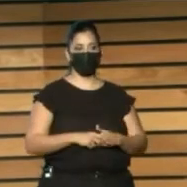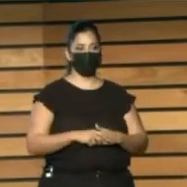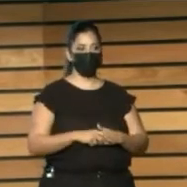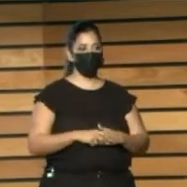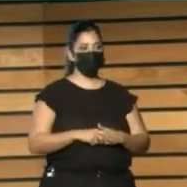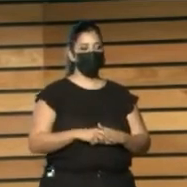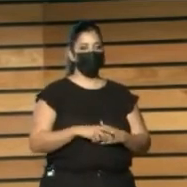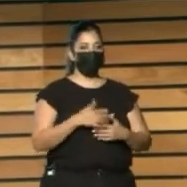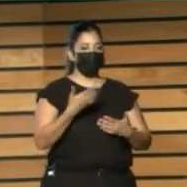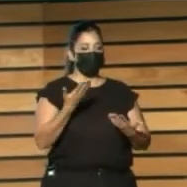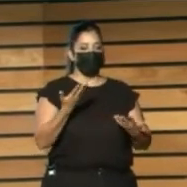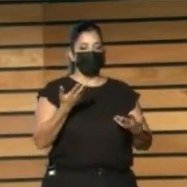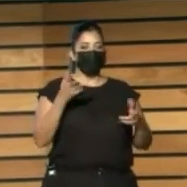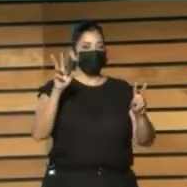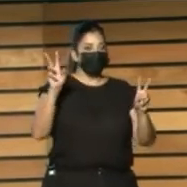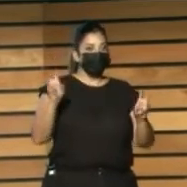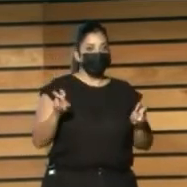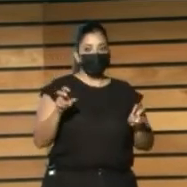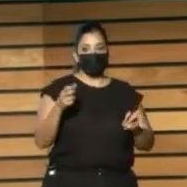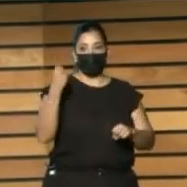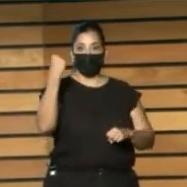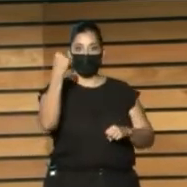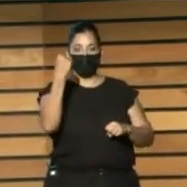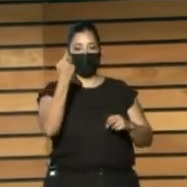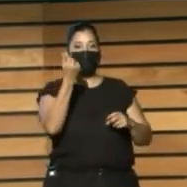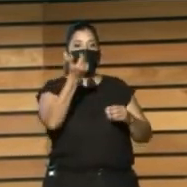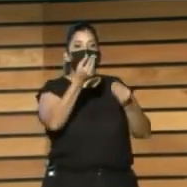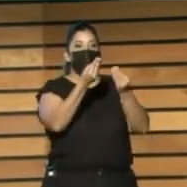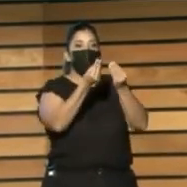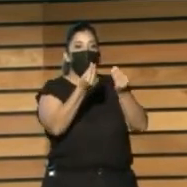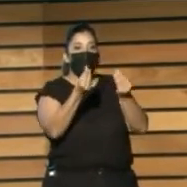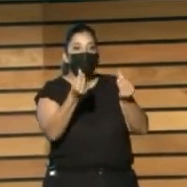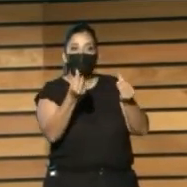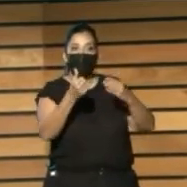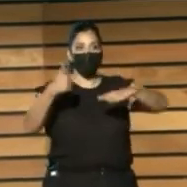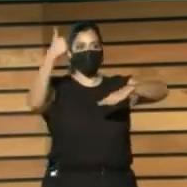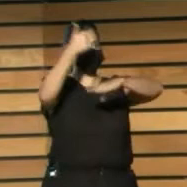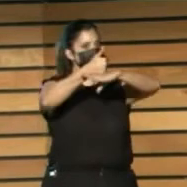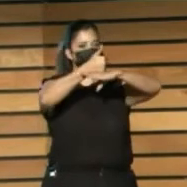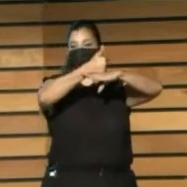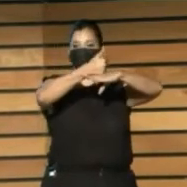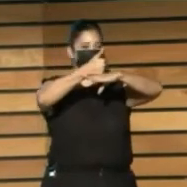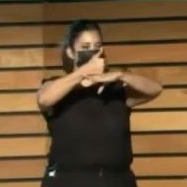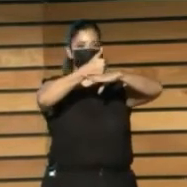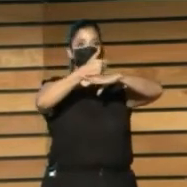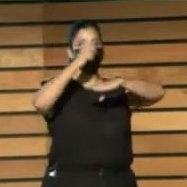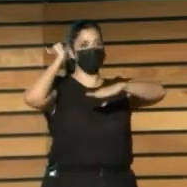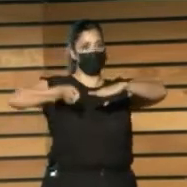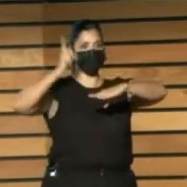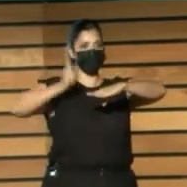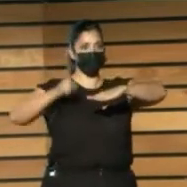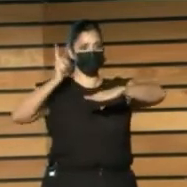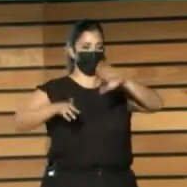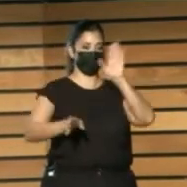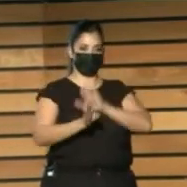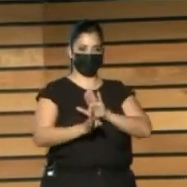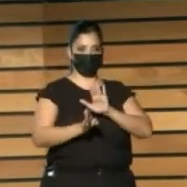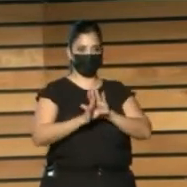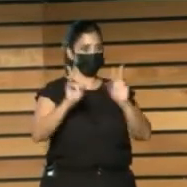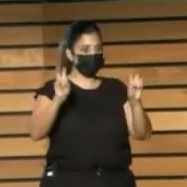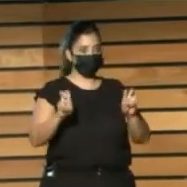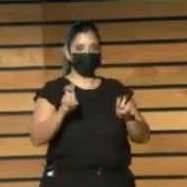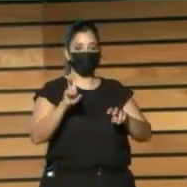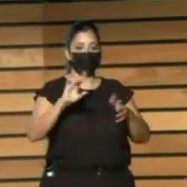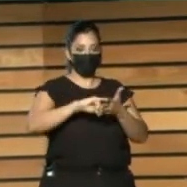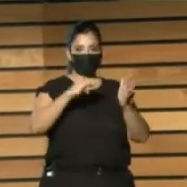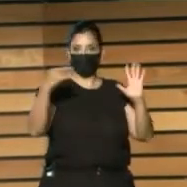No hemos visto Dispersión del poder En la democracia Sino concentración Del poder En las manos De las grandes Tecnológicas